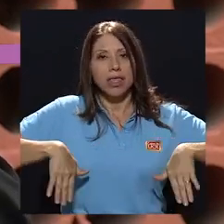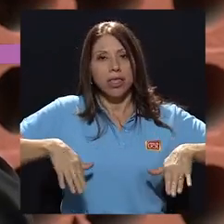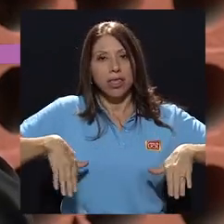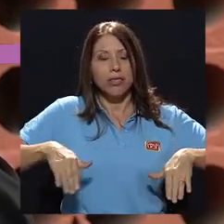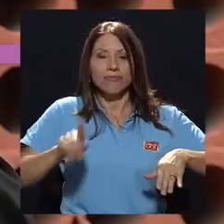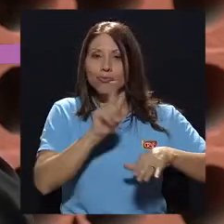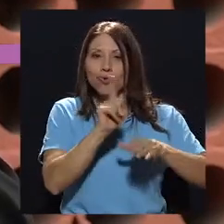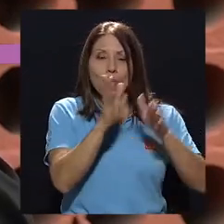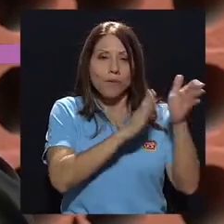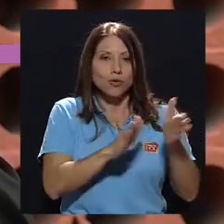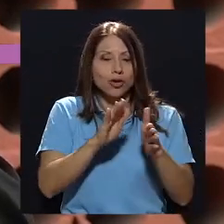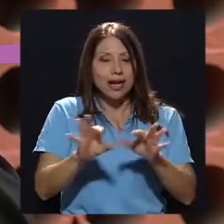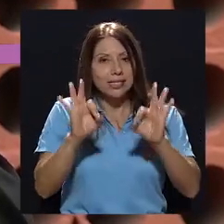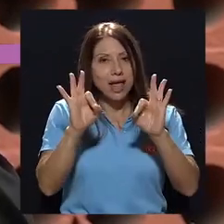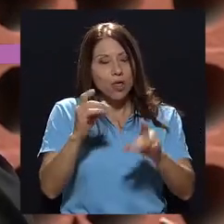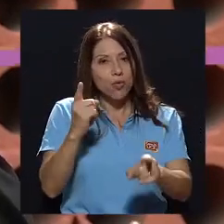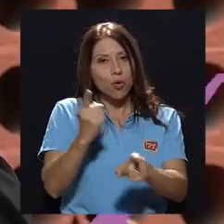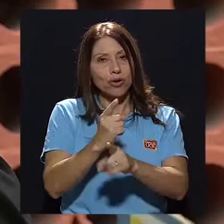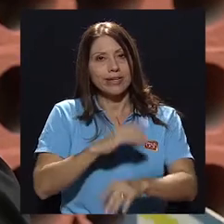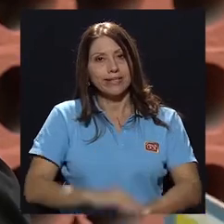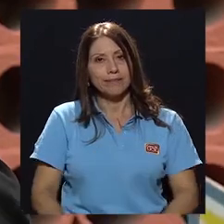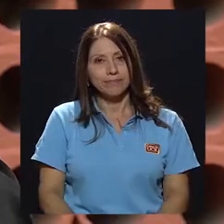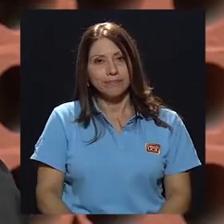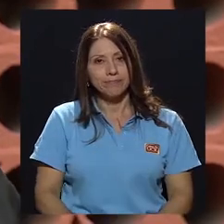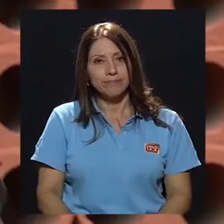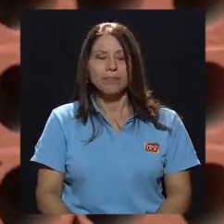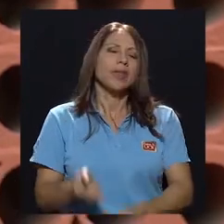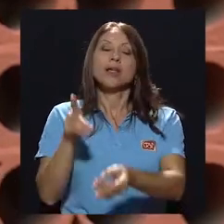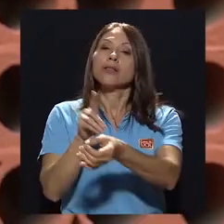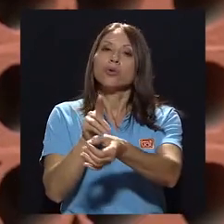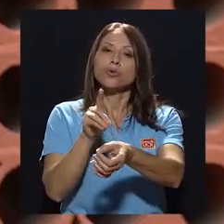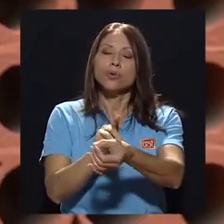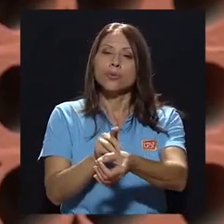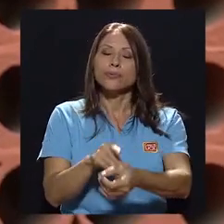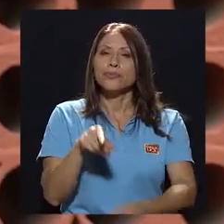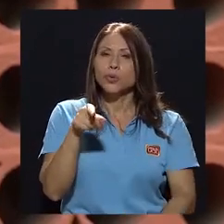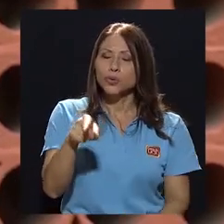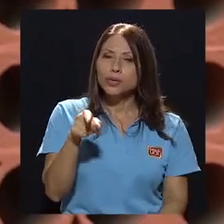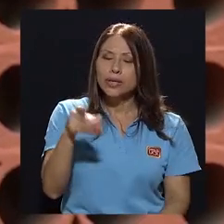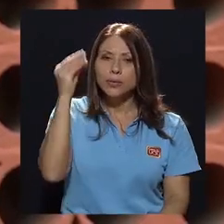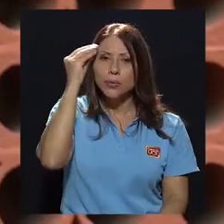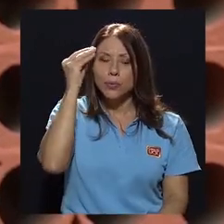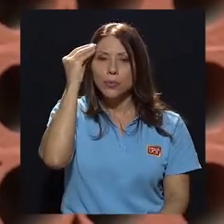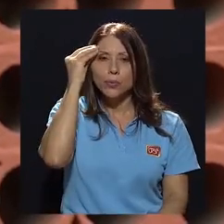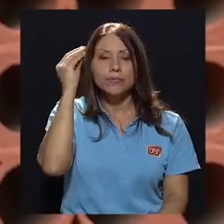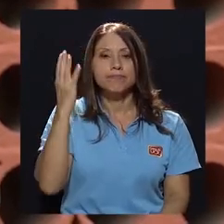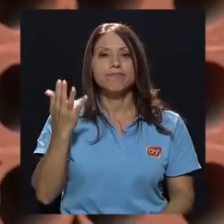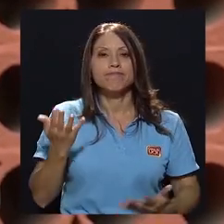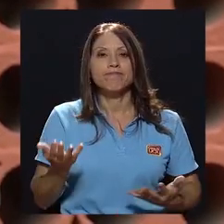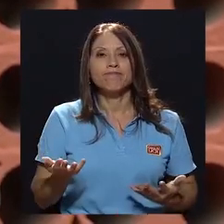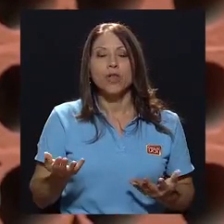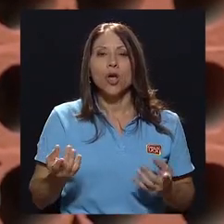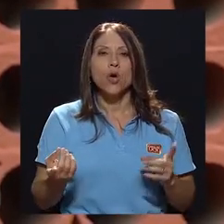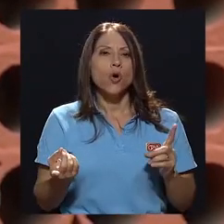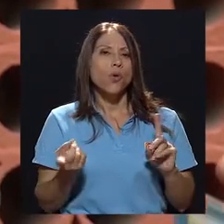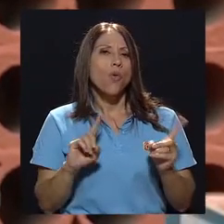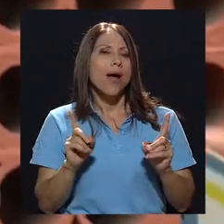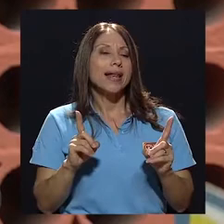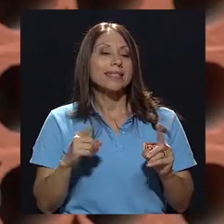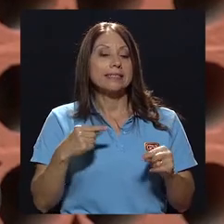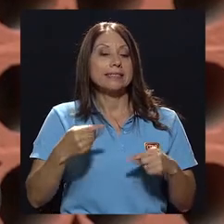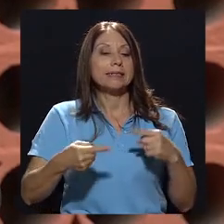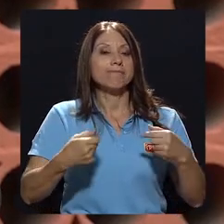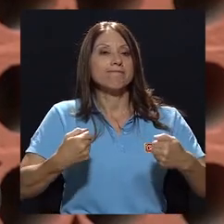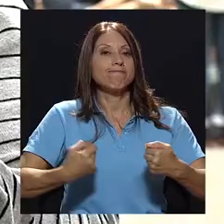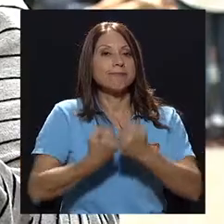organizado, digamos, de una manera correcta. Doctor, a su criterio, ¿cuáles son los grandes